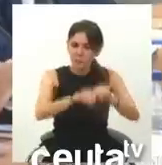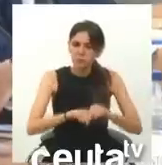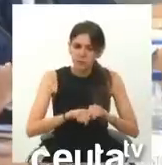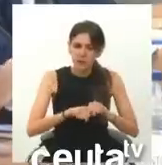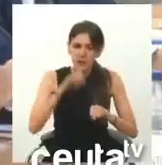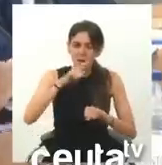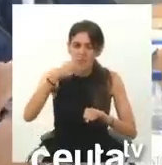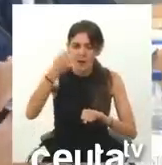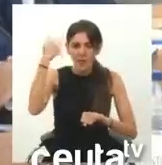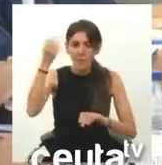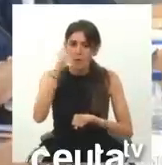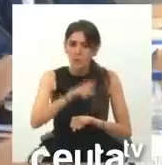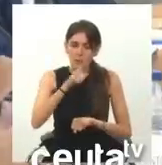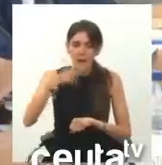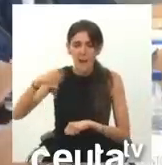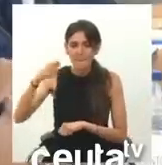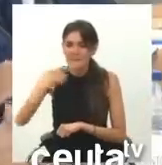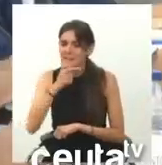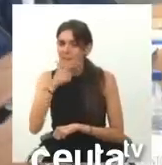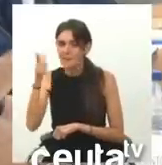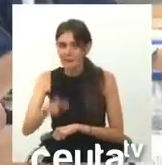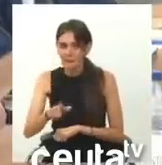parte de Marruecos, también el presidente Vivas.